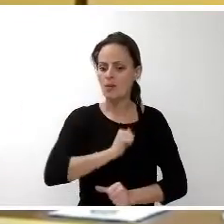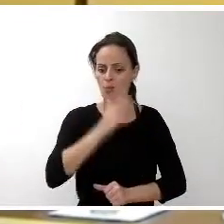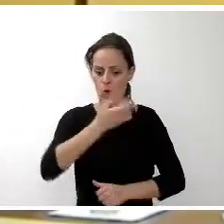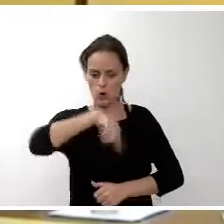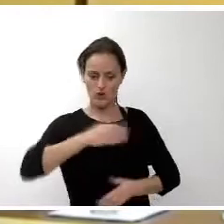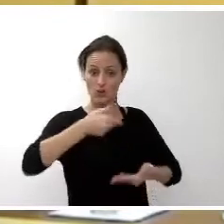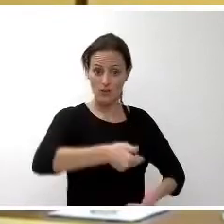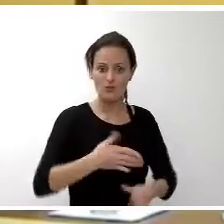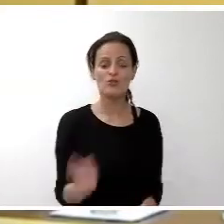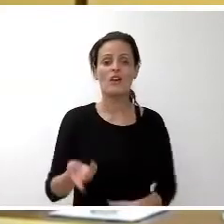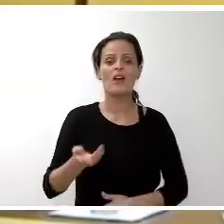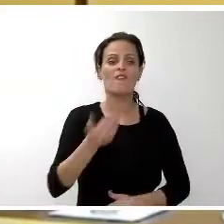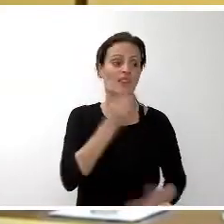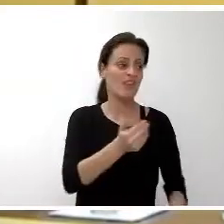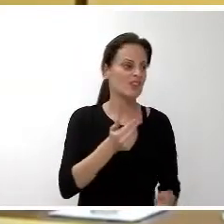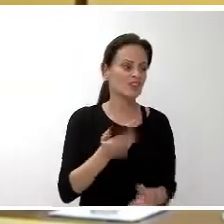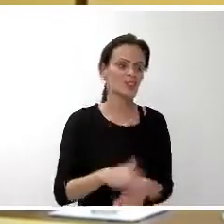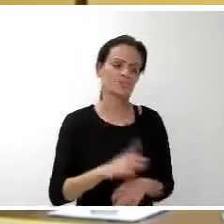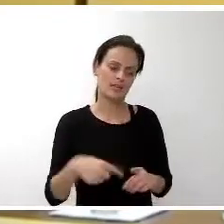Paula, felicidades y gracias.